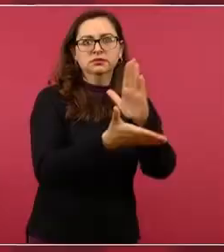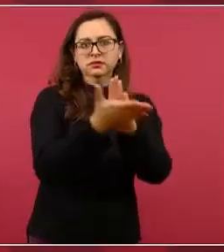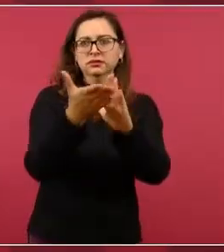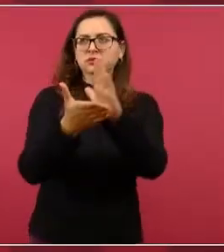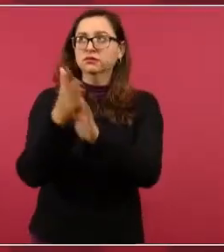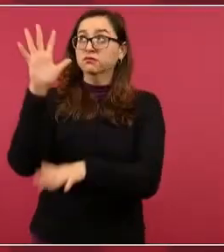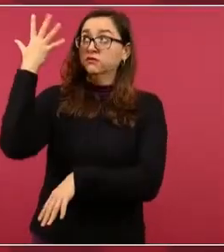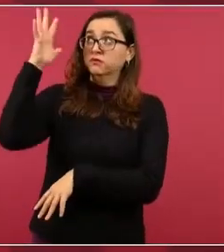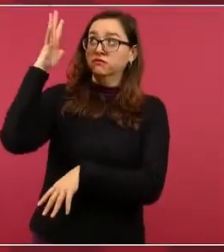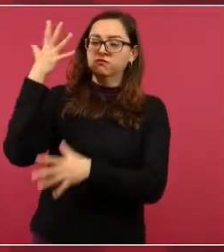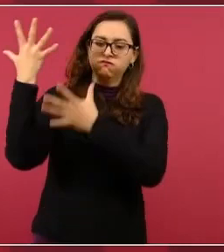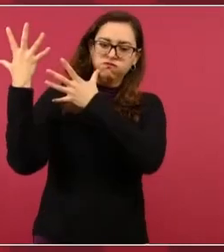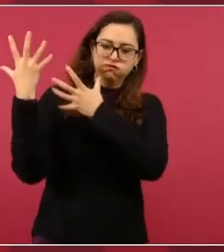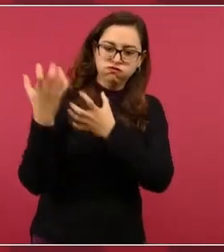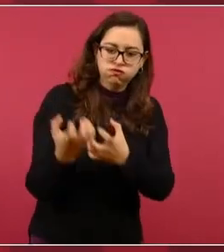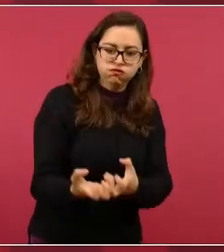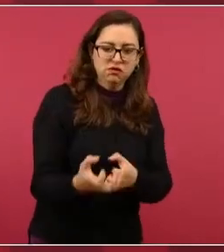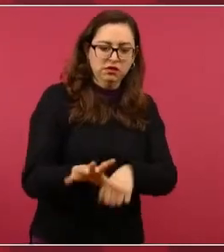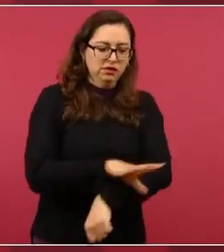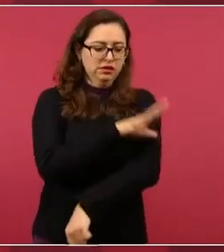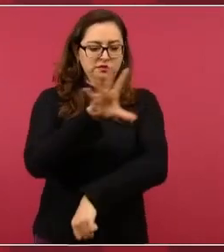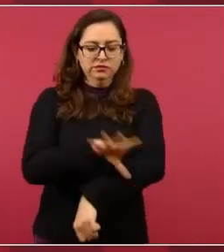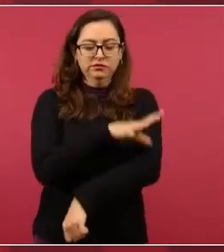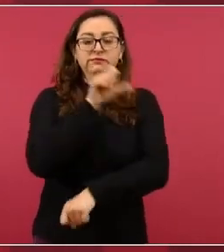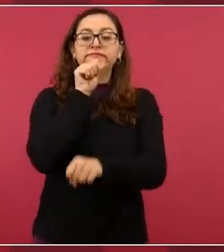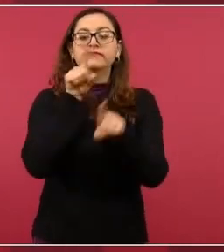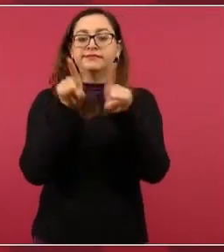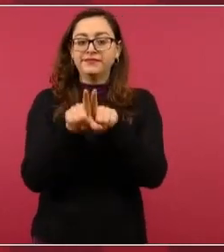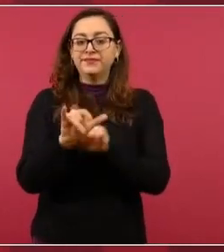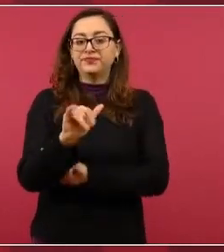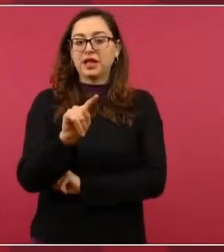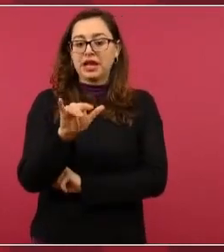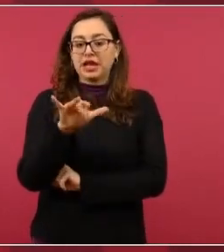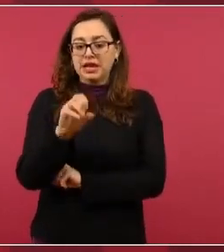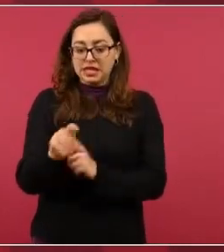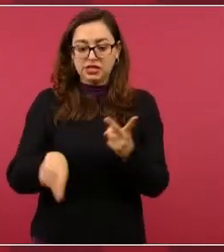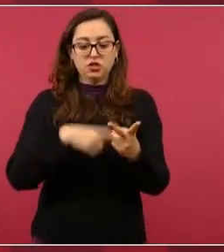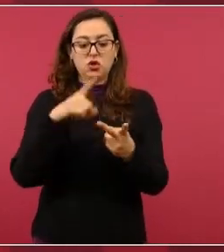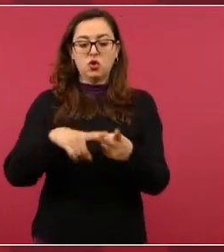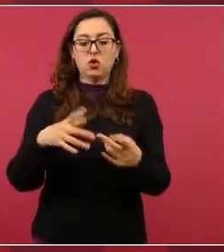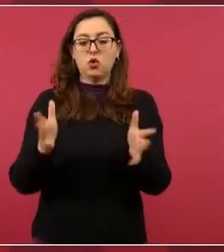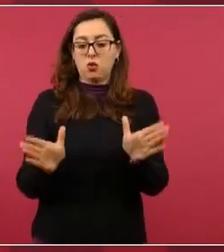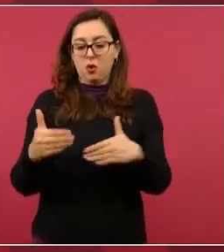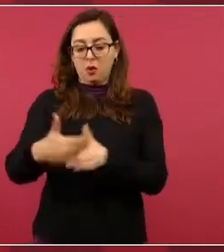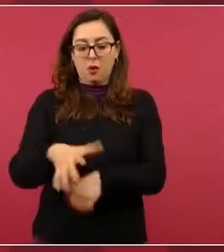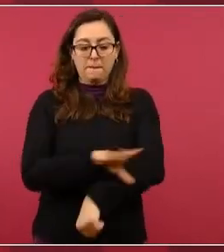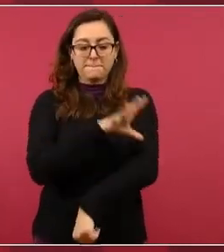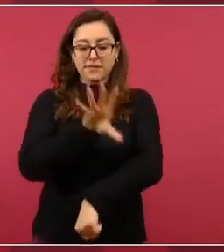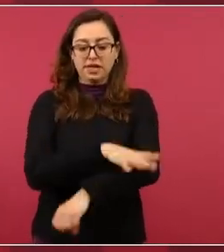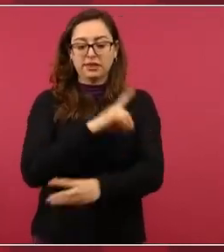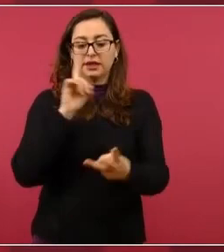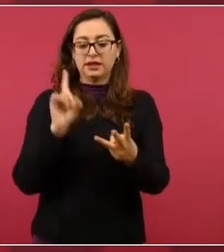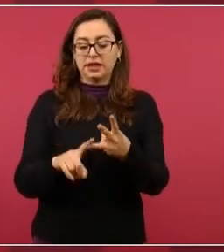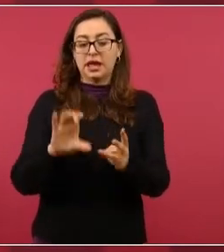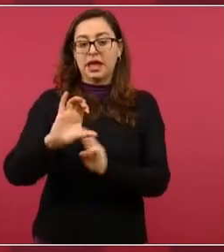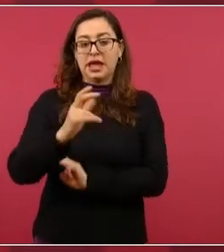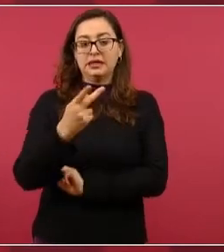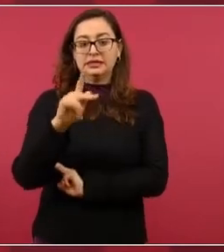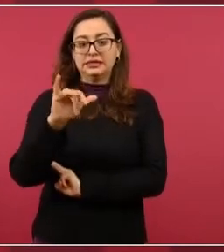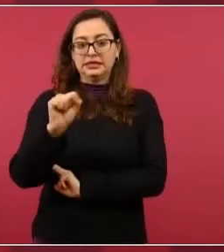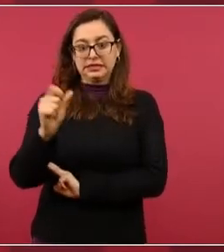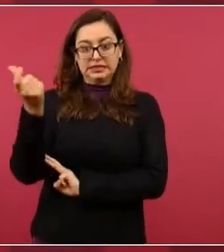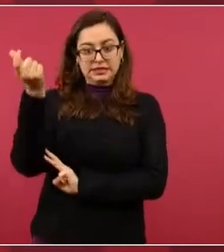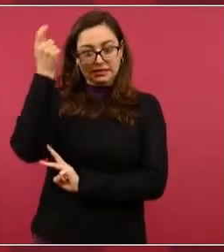y lo de litio y lo de las baterías, los chips y la industria automotriz,